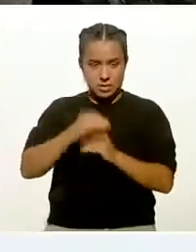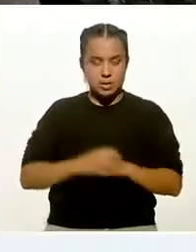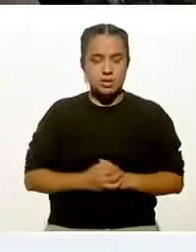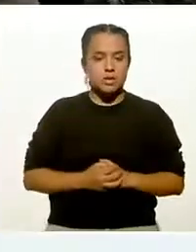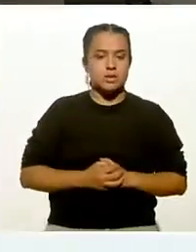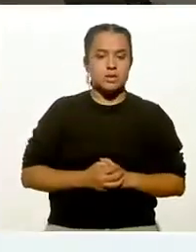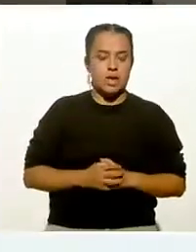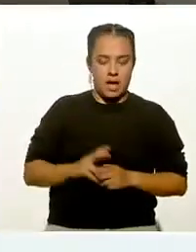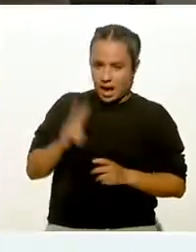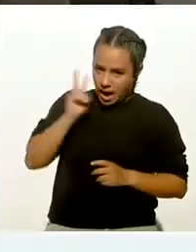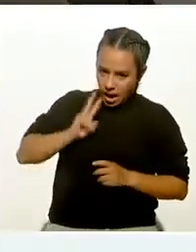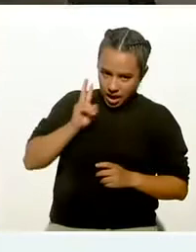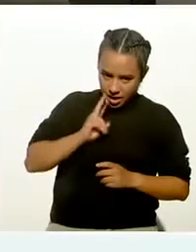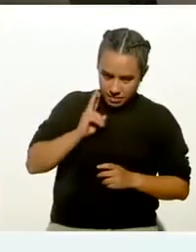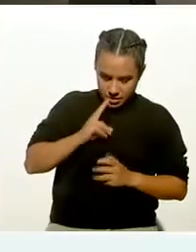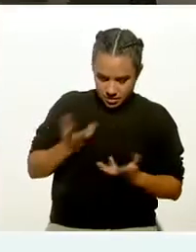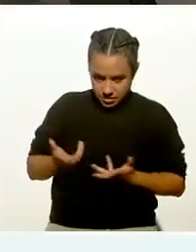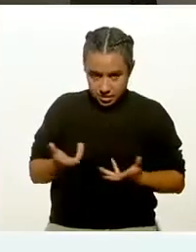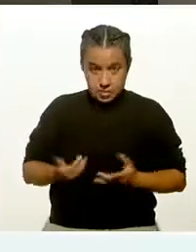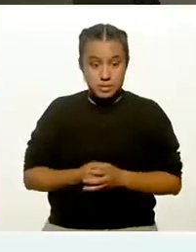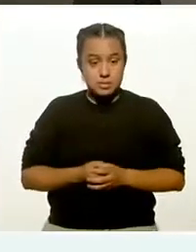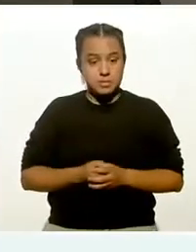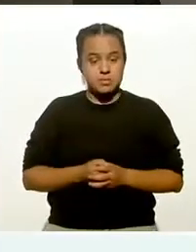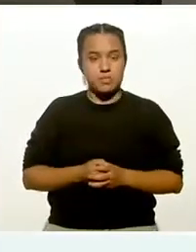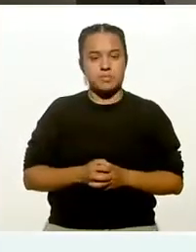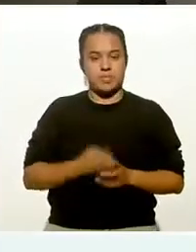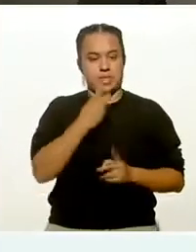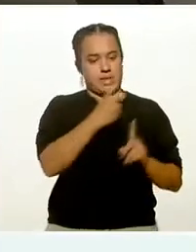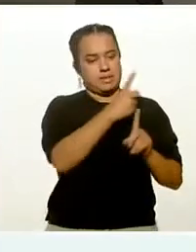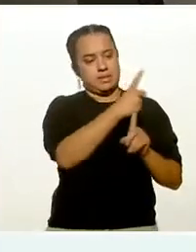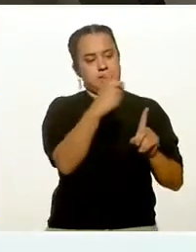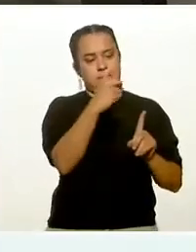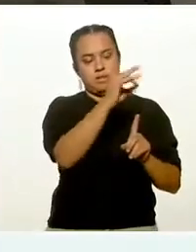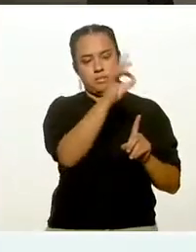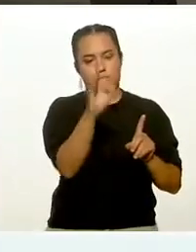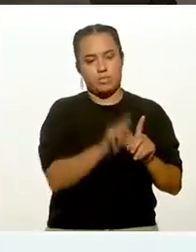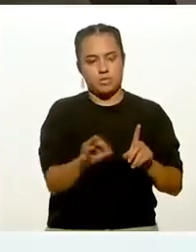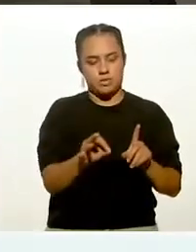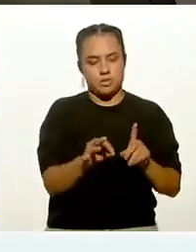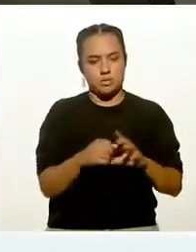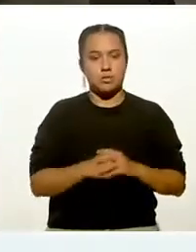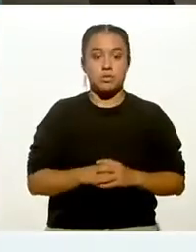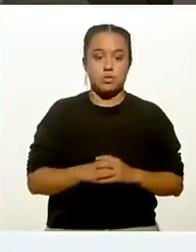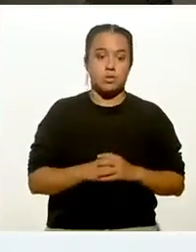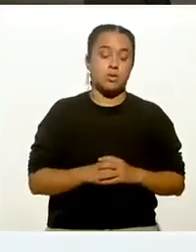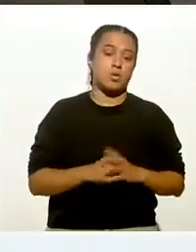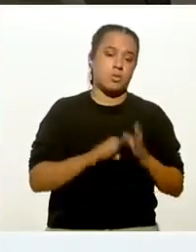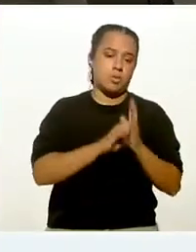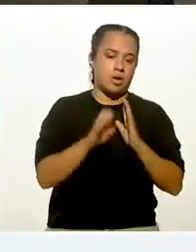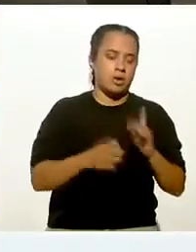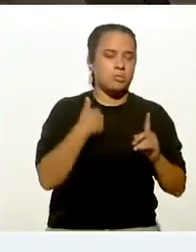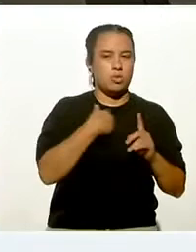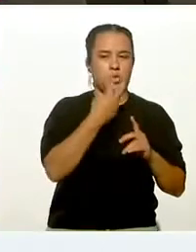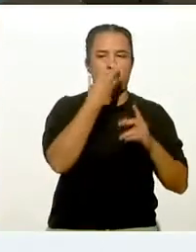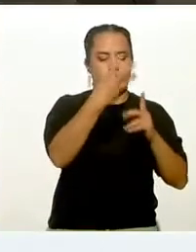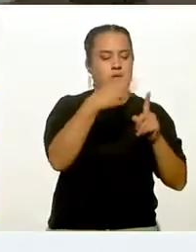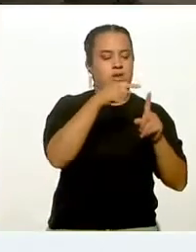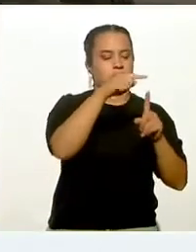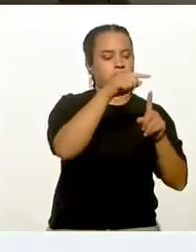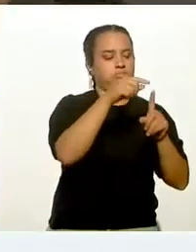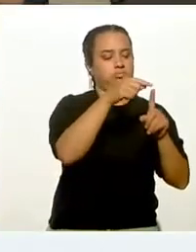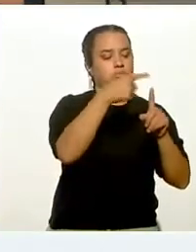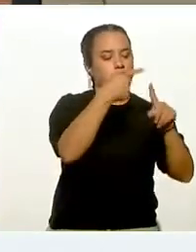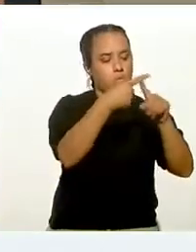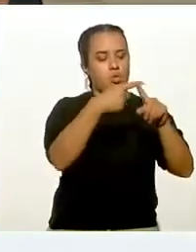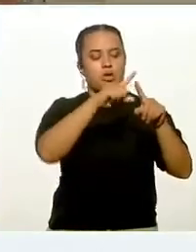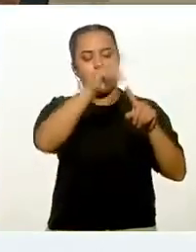Ok. A ver. Ese, digamos que sería el 100%. Ajá. Entonces yo hago una regla de tres para determinar el